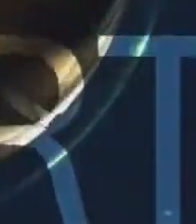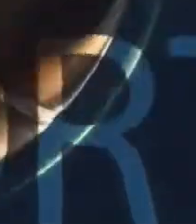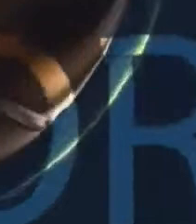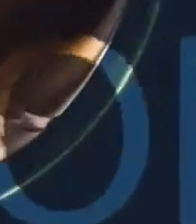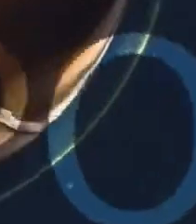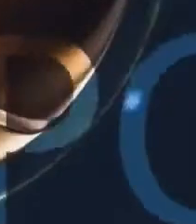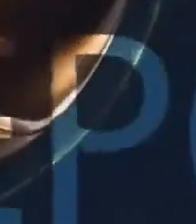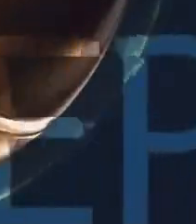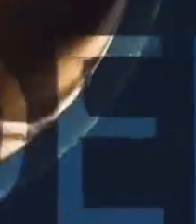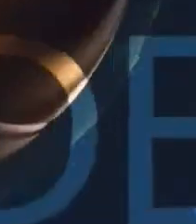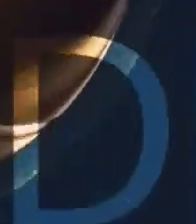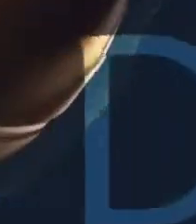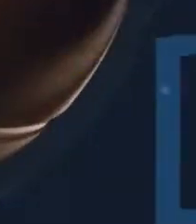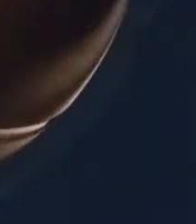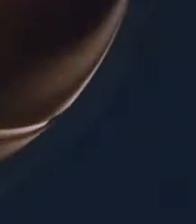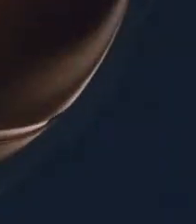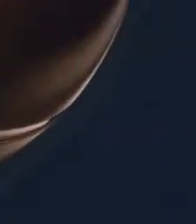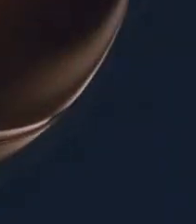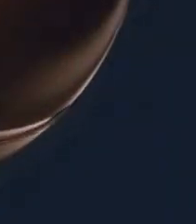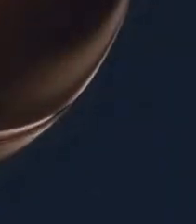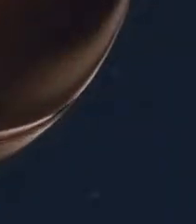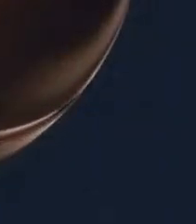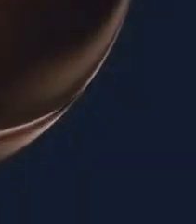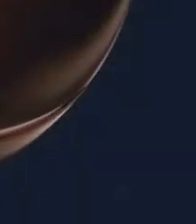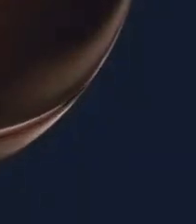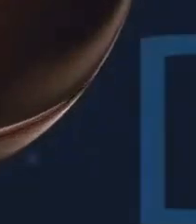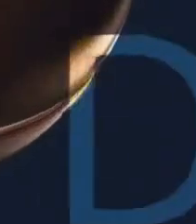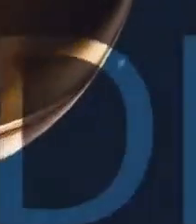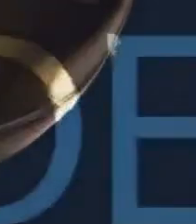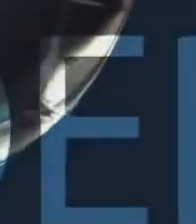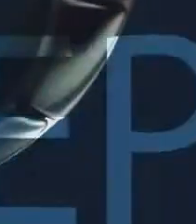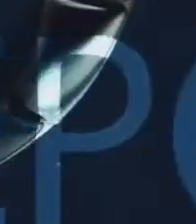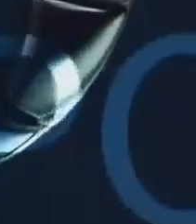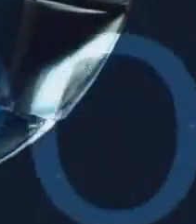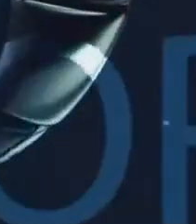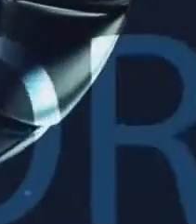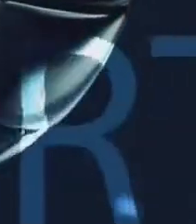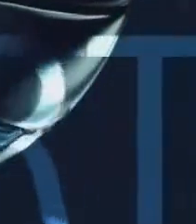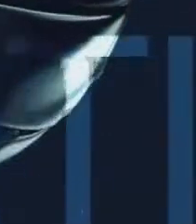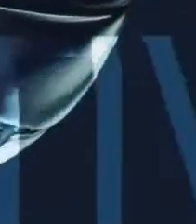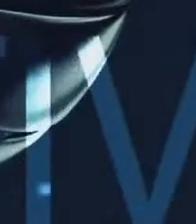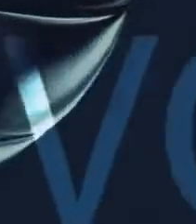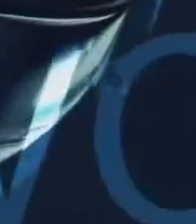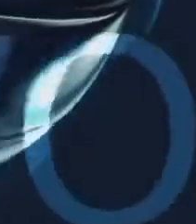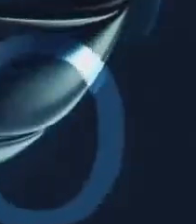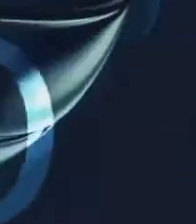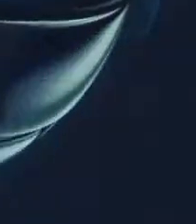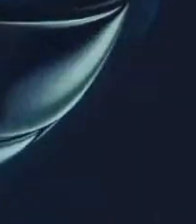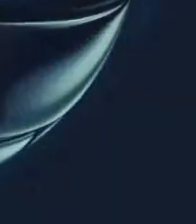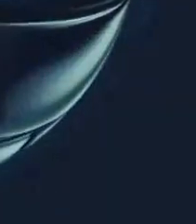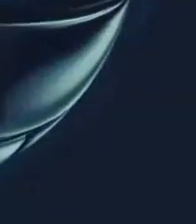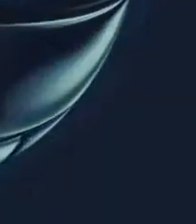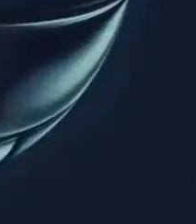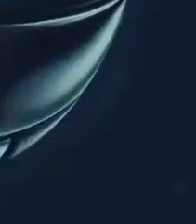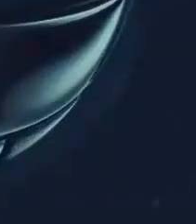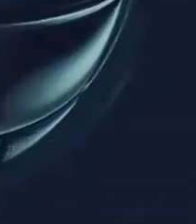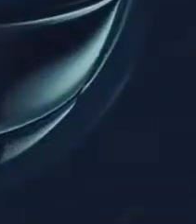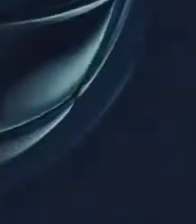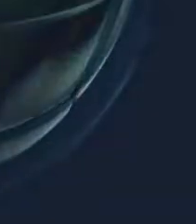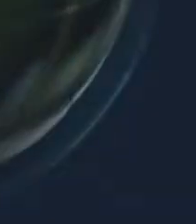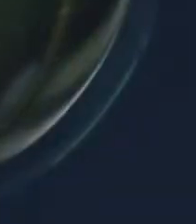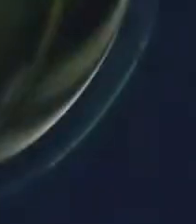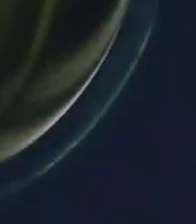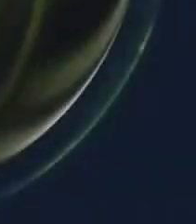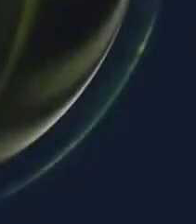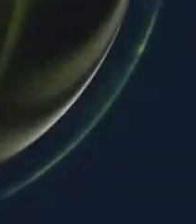Goianiense El 30 de agosto dentro del periodo FIFA Sin embargo los directivos del Inter no accedieron Ya que se reprogramó el